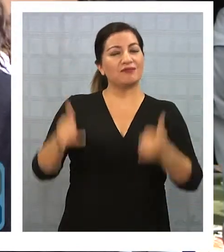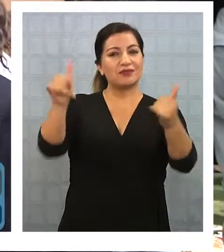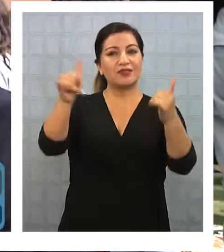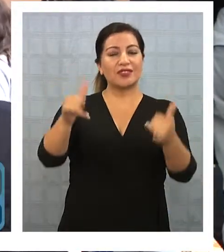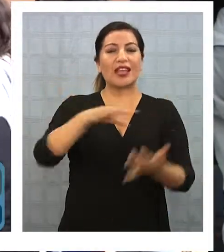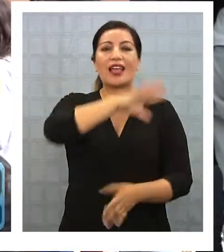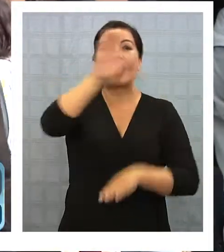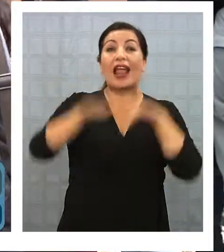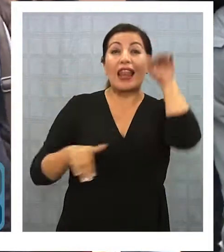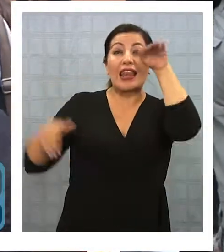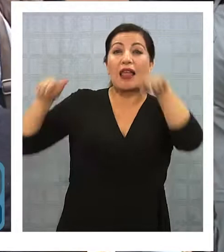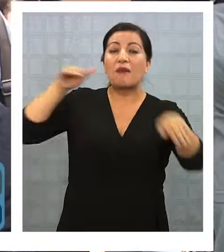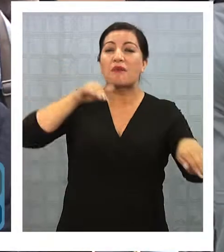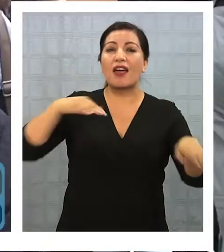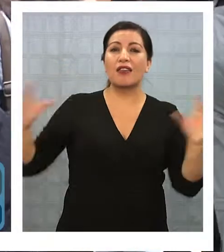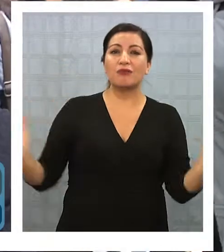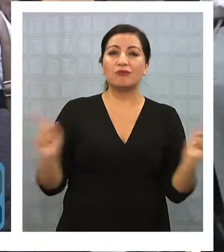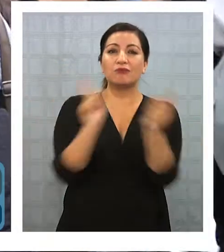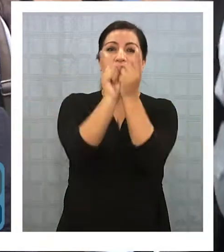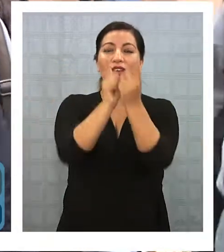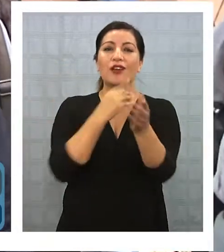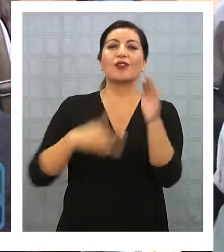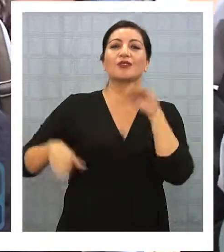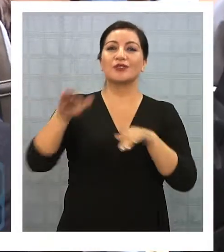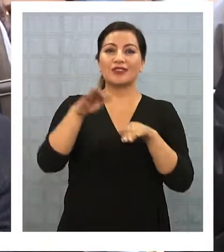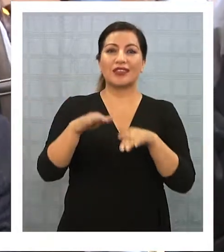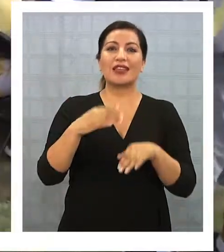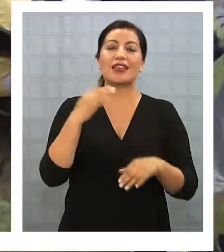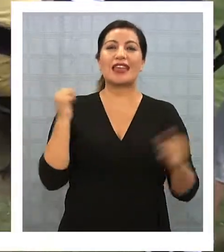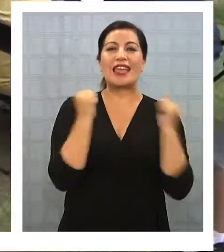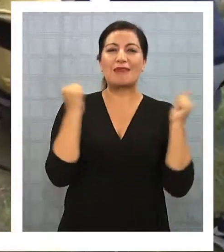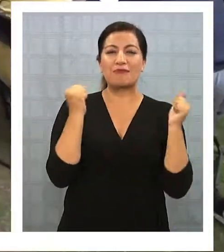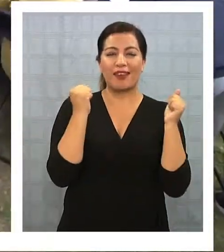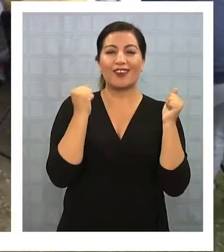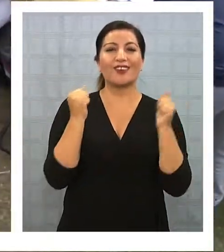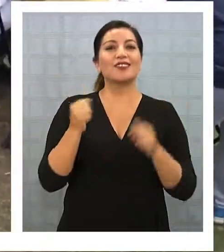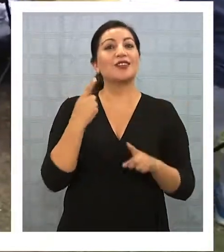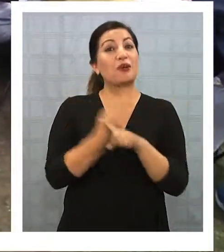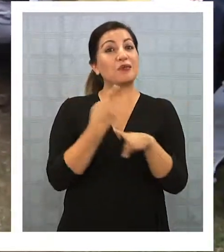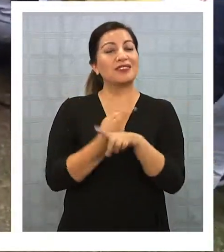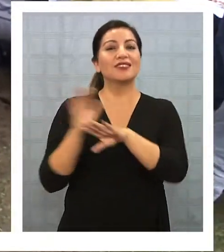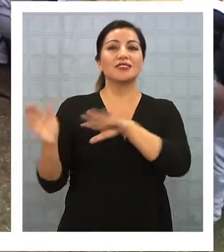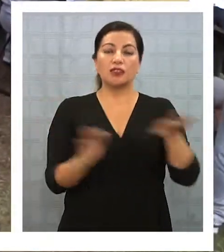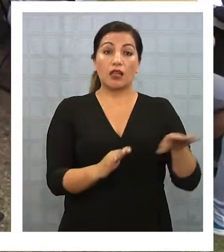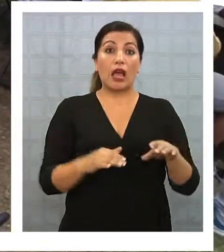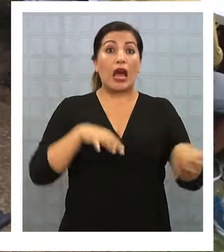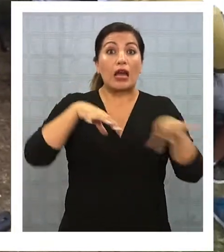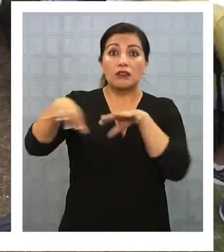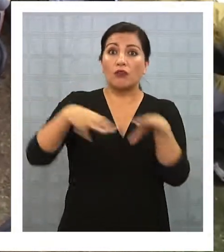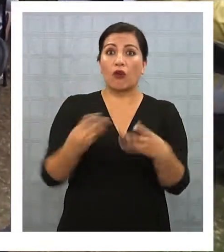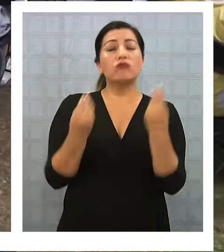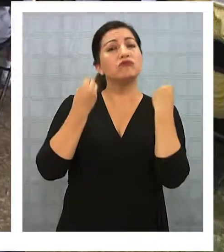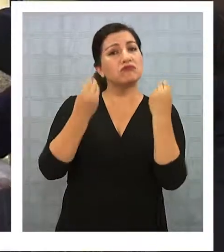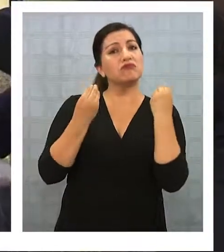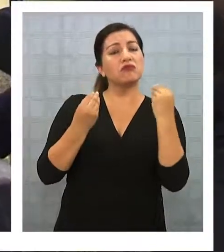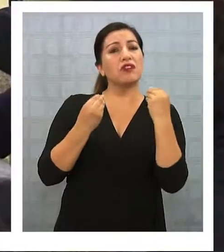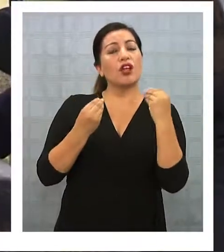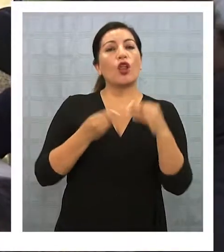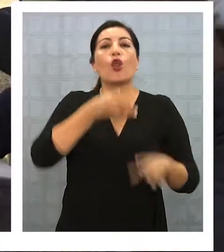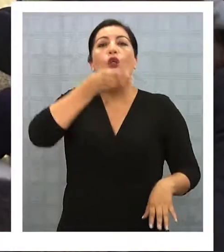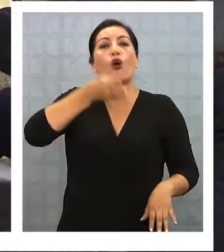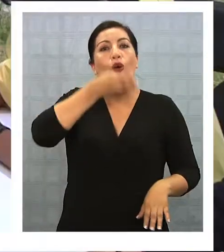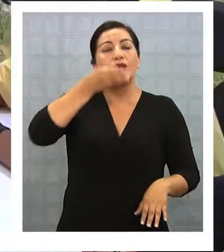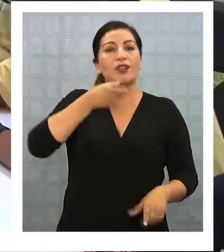Estar ahí en la playa hablando es realmente un sueño, en invierno sobre todo. Y parece que la actividad tuvo buenos resultados, según los